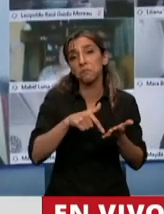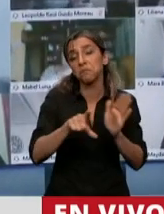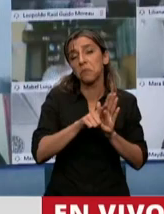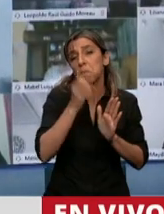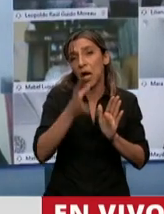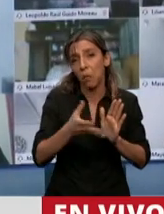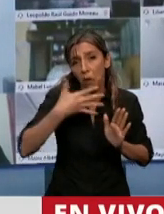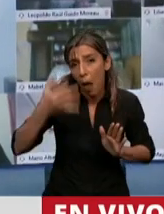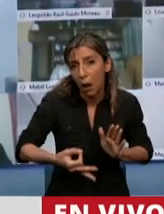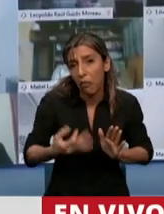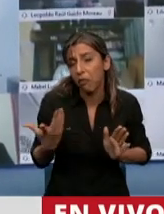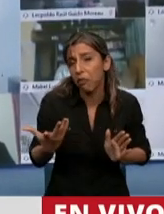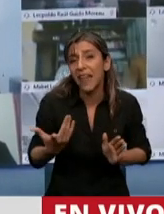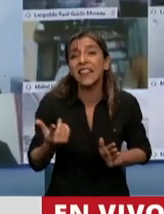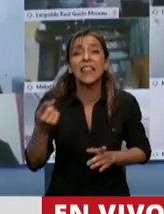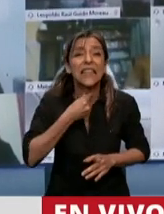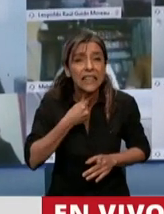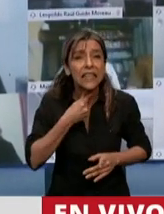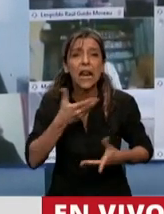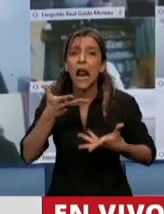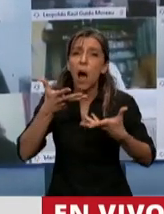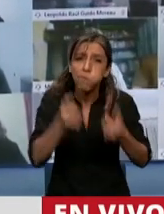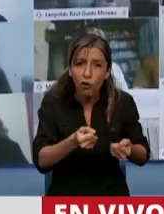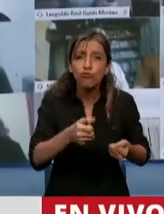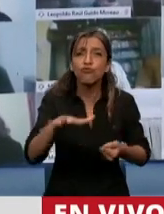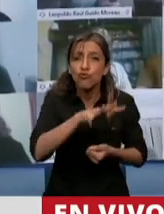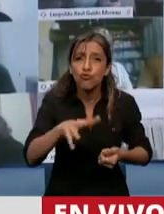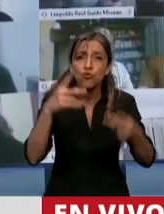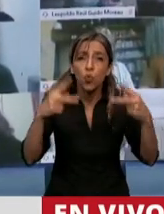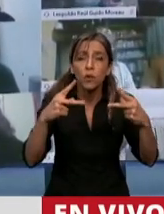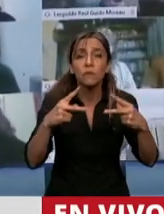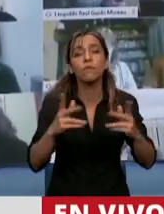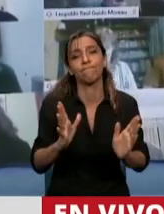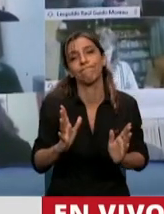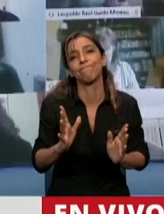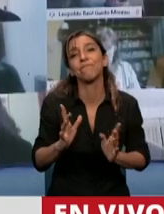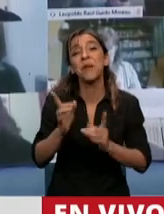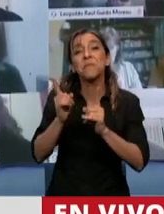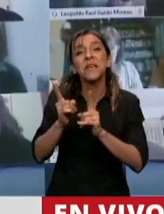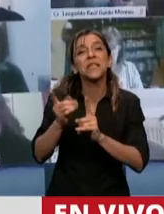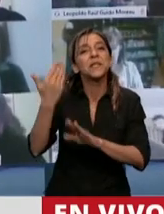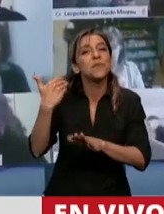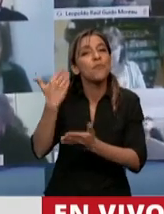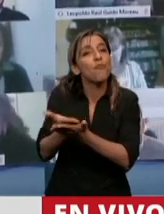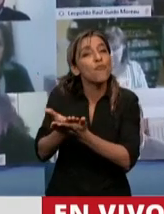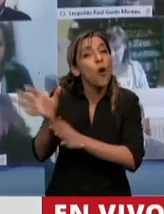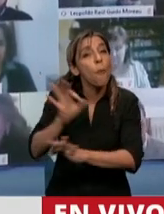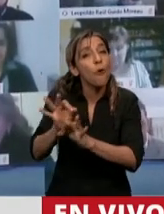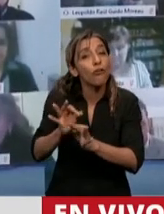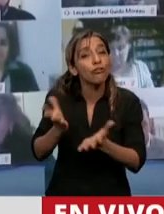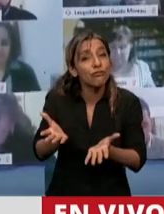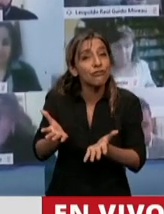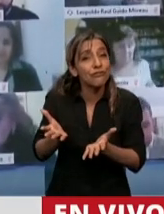quisieran ayudar al sector del turismo, dejarían de hacer dormir el proyecto que está en tratamiento en este